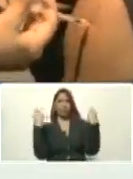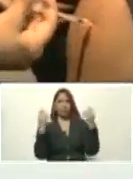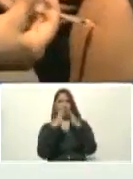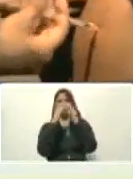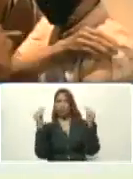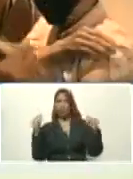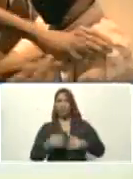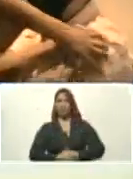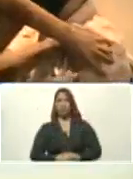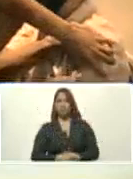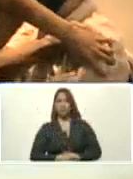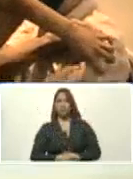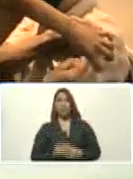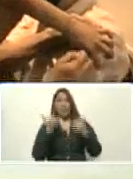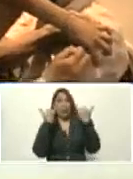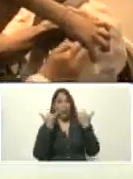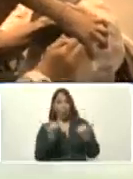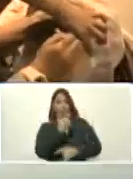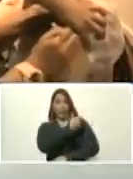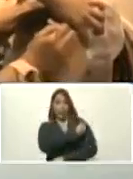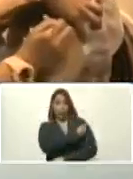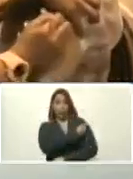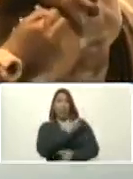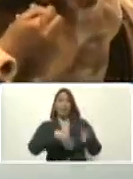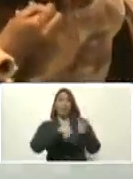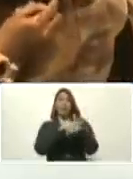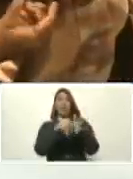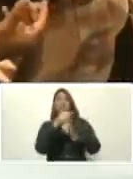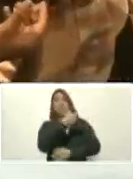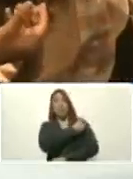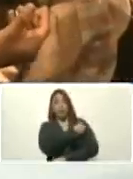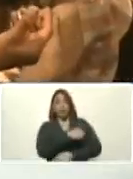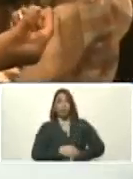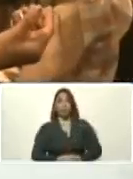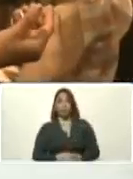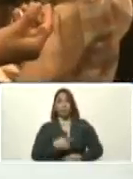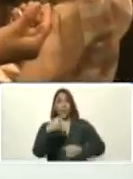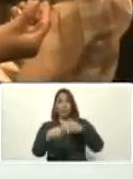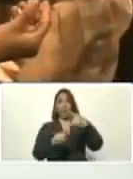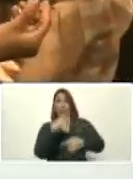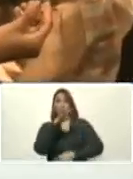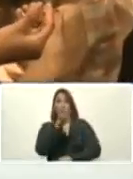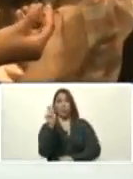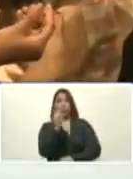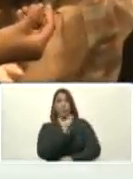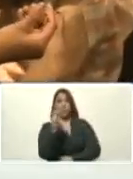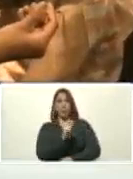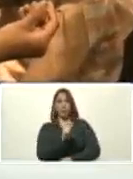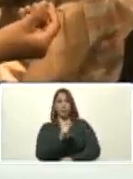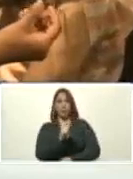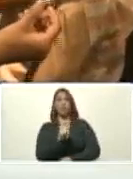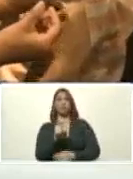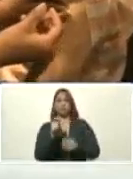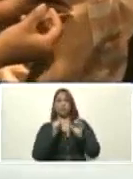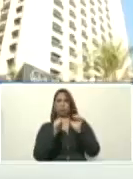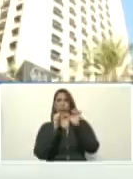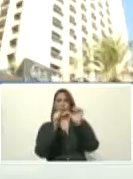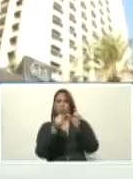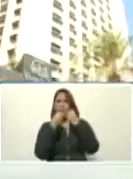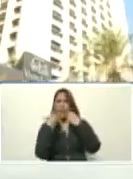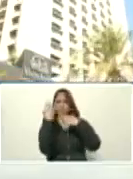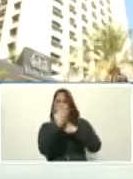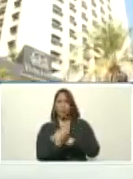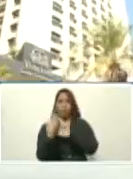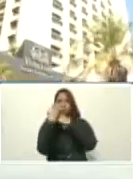lados. Ahora la vacuna de refuerzo se da cada cuatro meses para mantenernos bien protegidos, bien